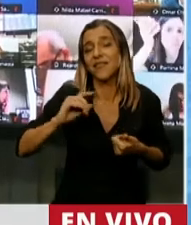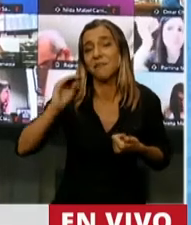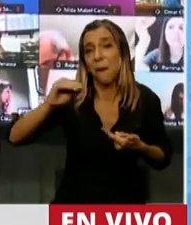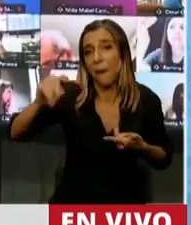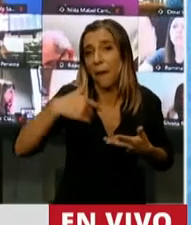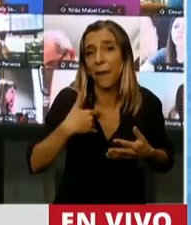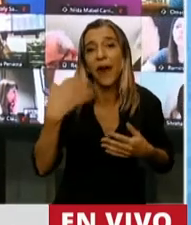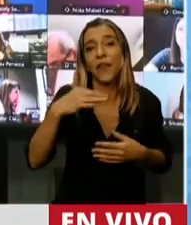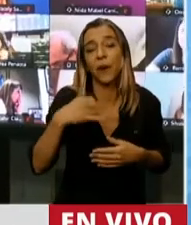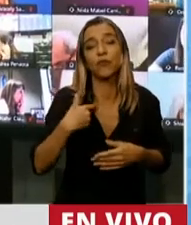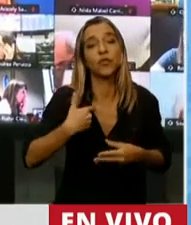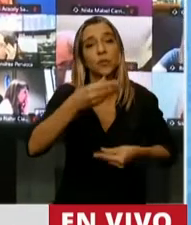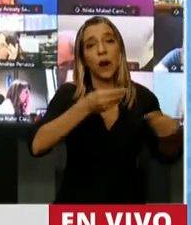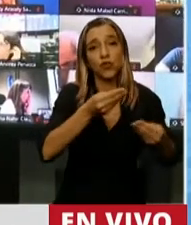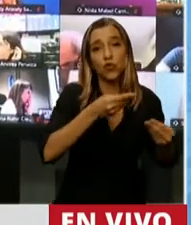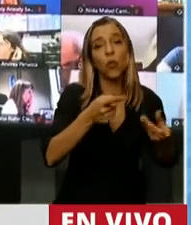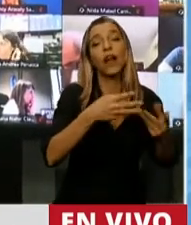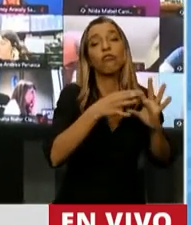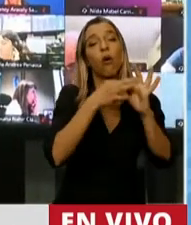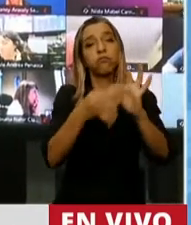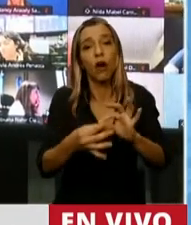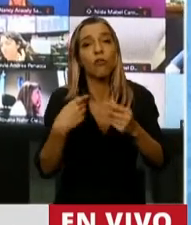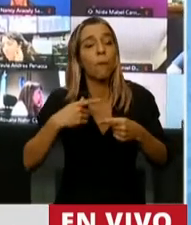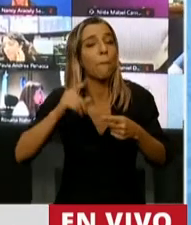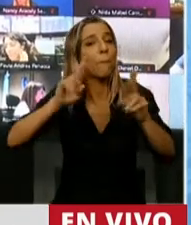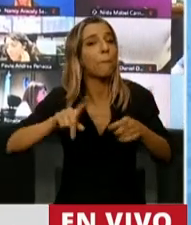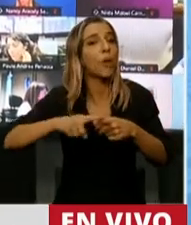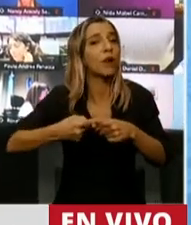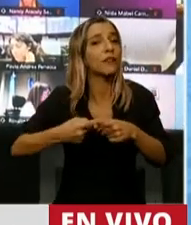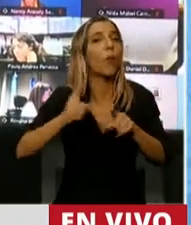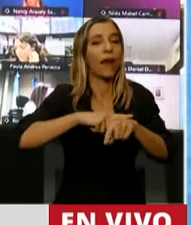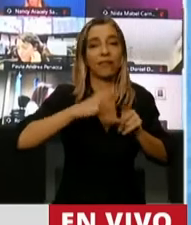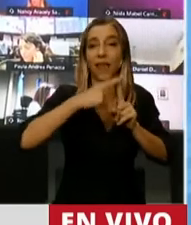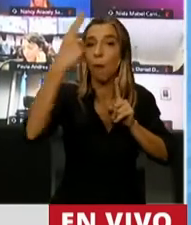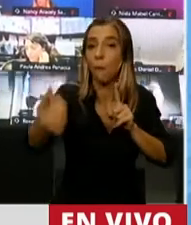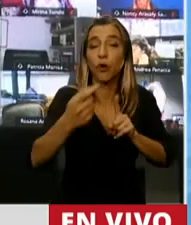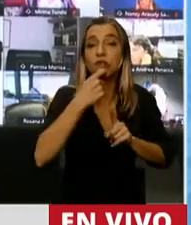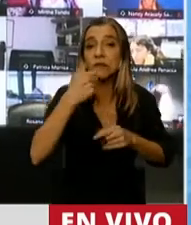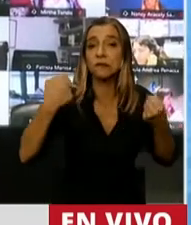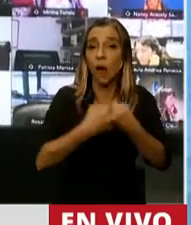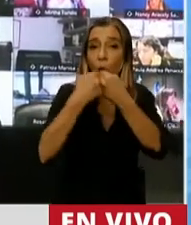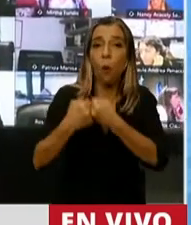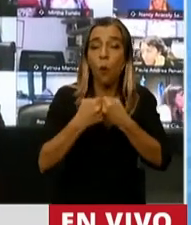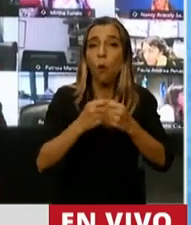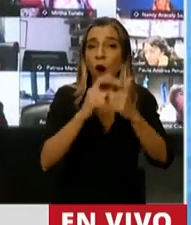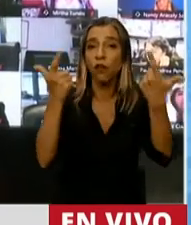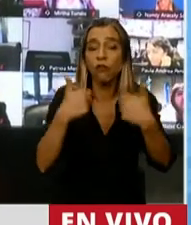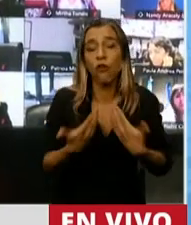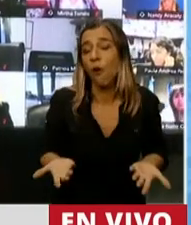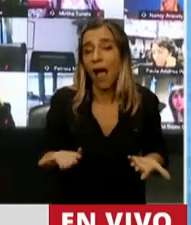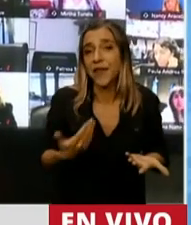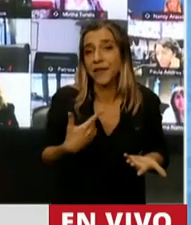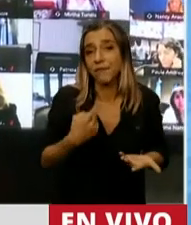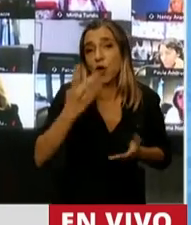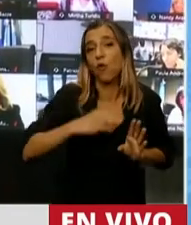también hablando de un presupuesto condicionado a una política de largo plazo. Y tiene que haber acuerdo. Si no hay garantía, ¿quién va a gobernar dentro de tres años más?